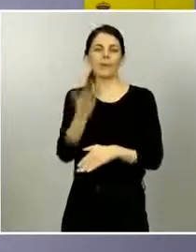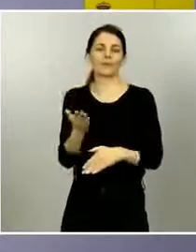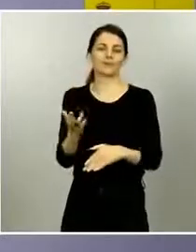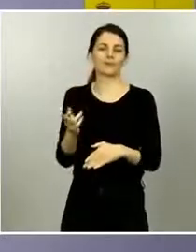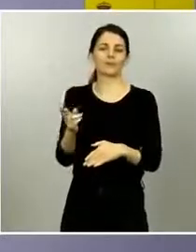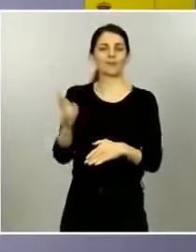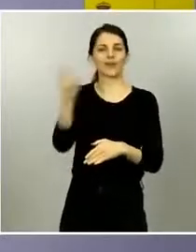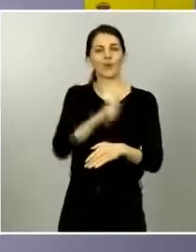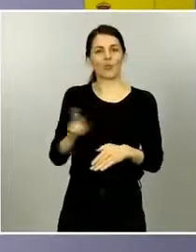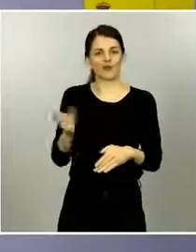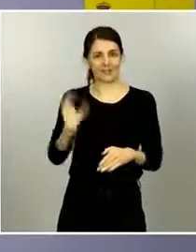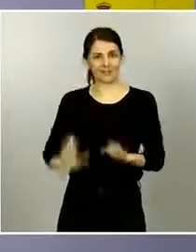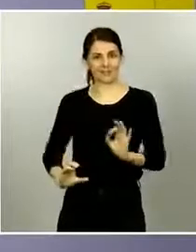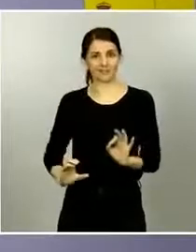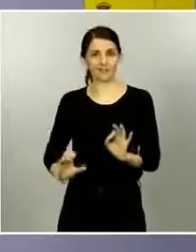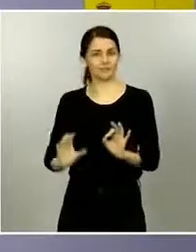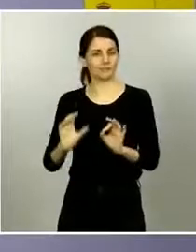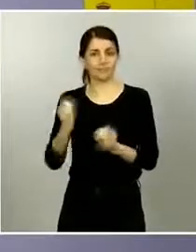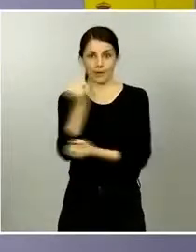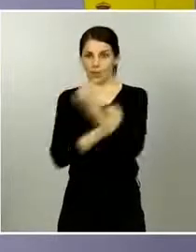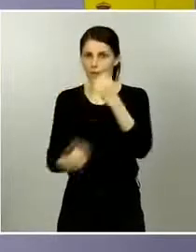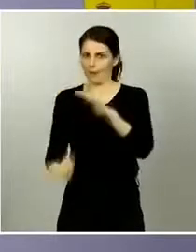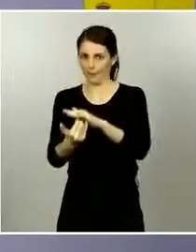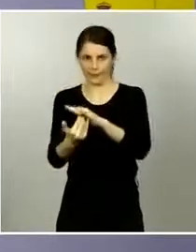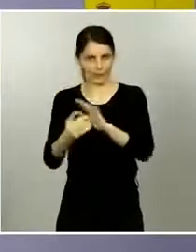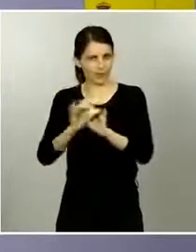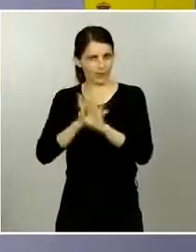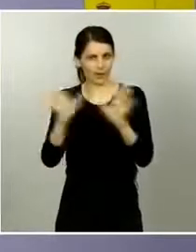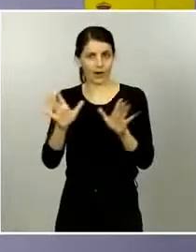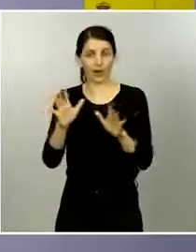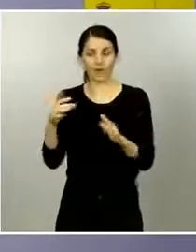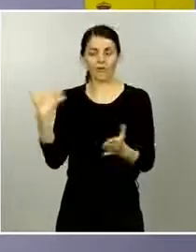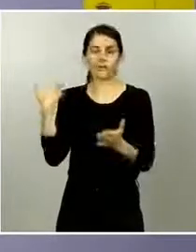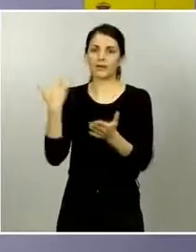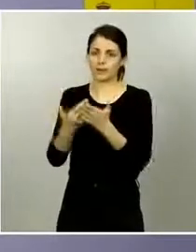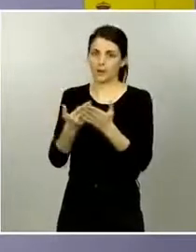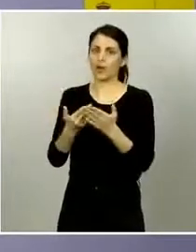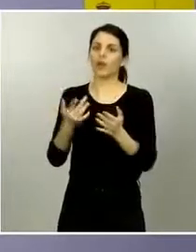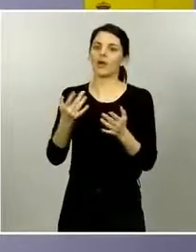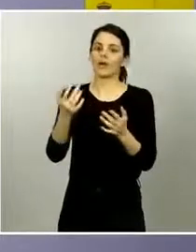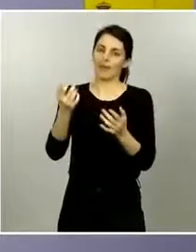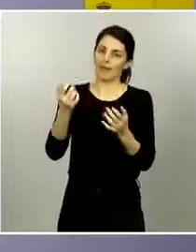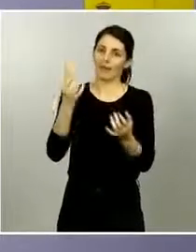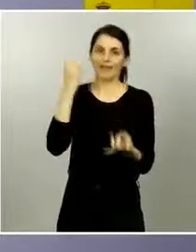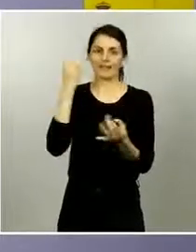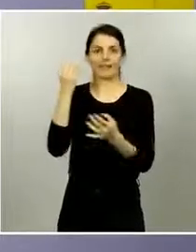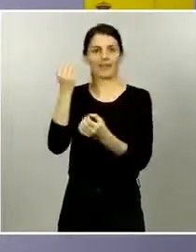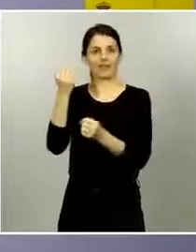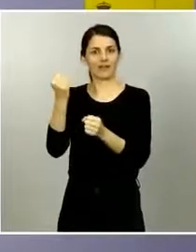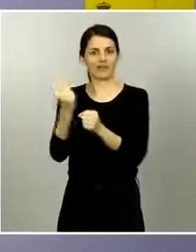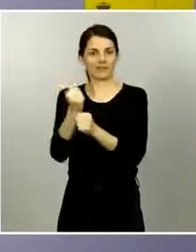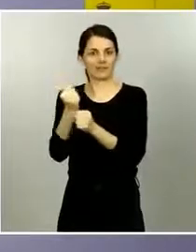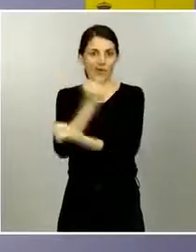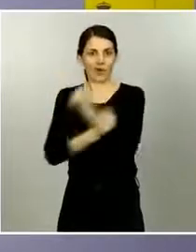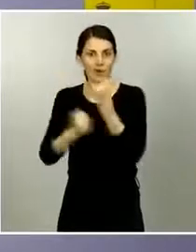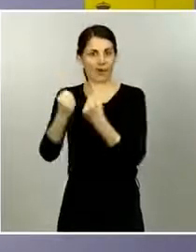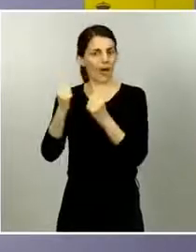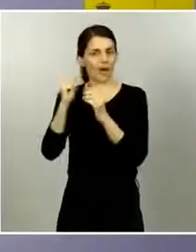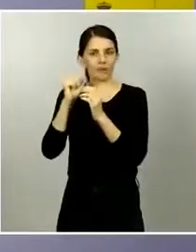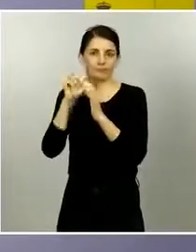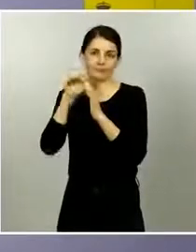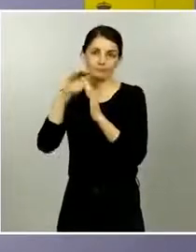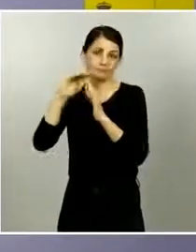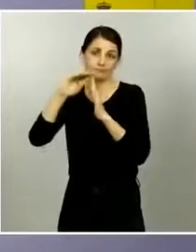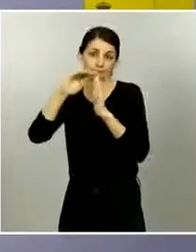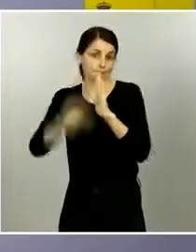permiso retributo recuperable que prácticamente bloqueó la economía y hemos estado muchas semanas con una reducción del